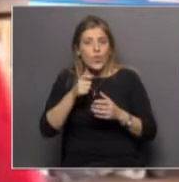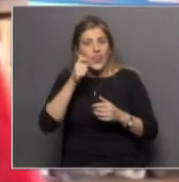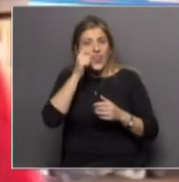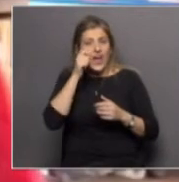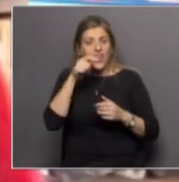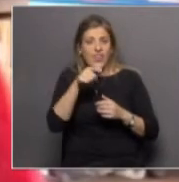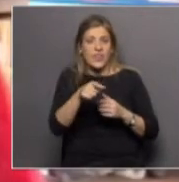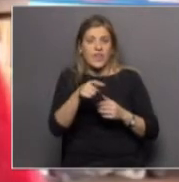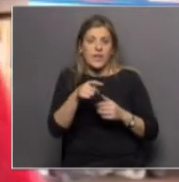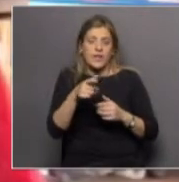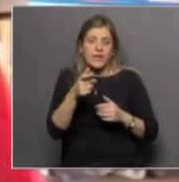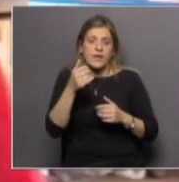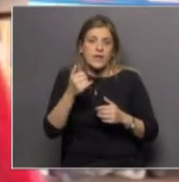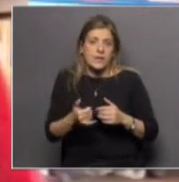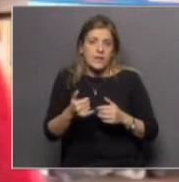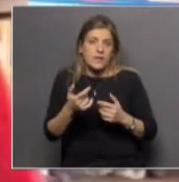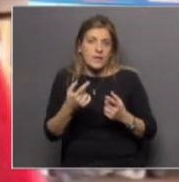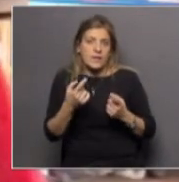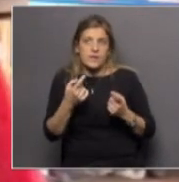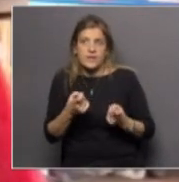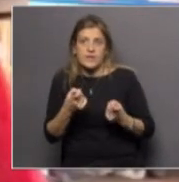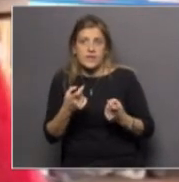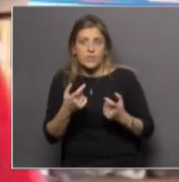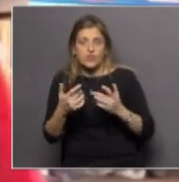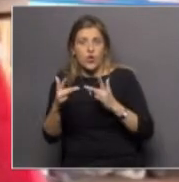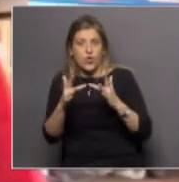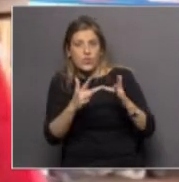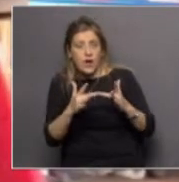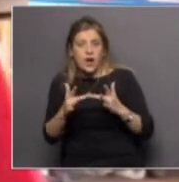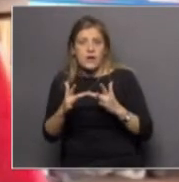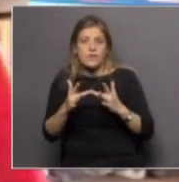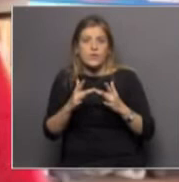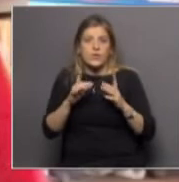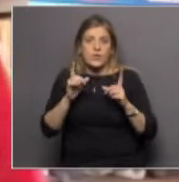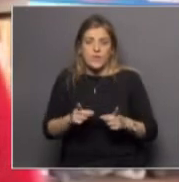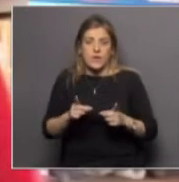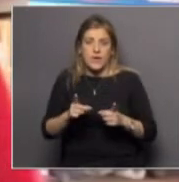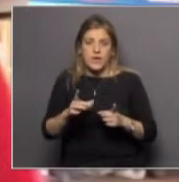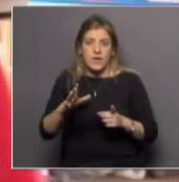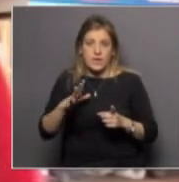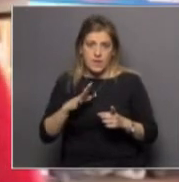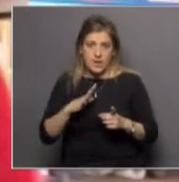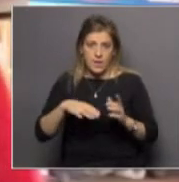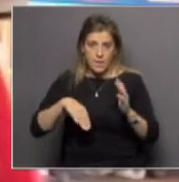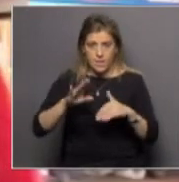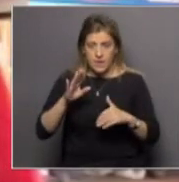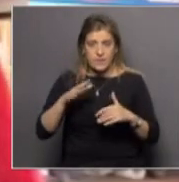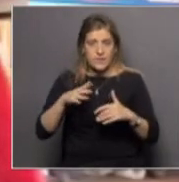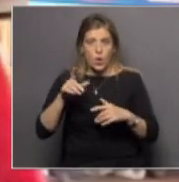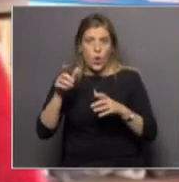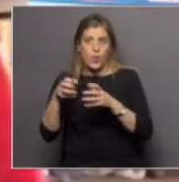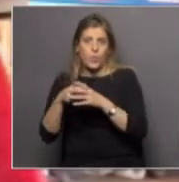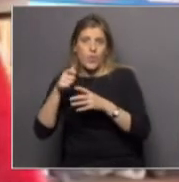que tienen alta exposición y que acumulan casos más severos